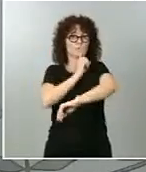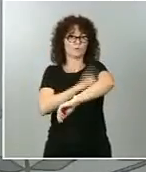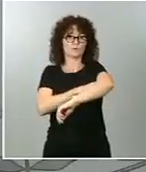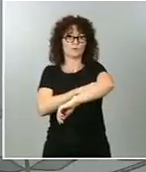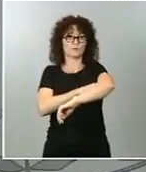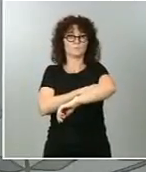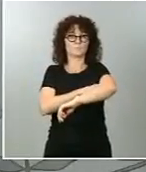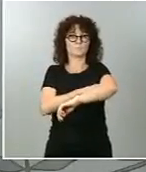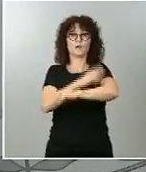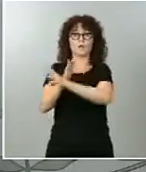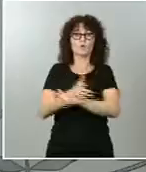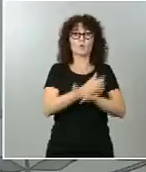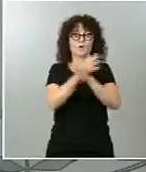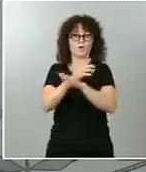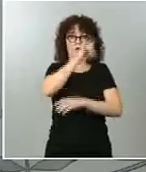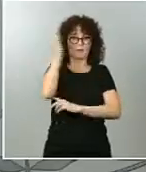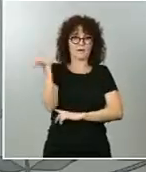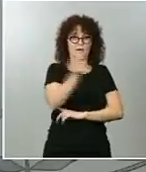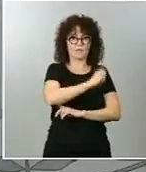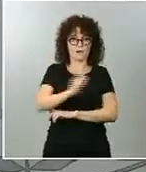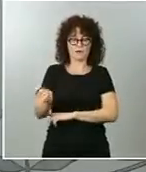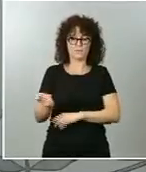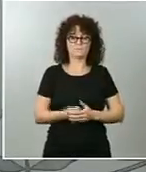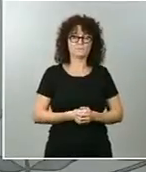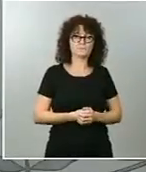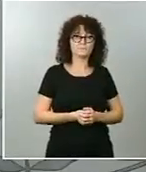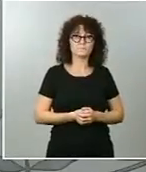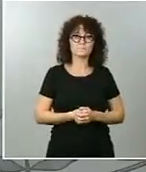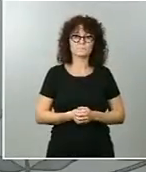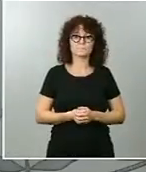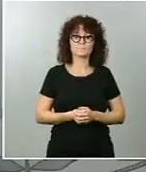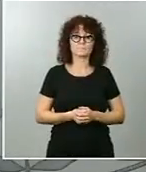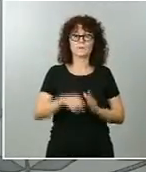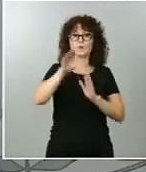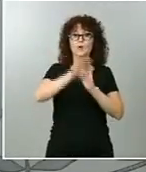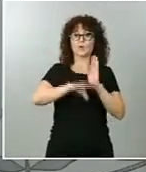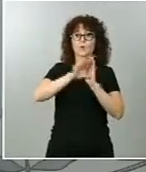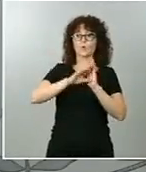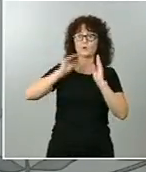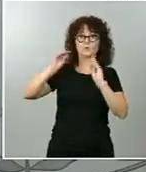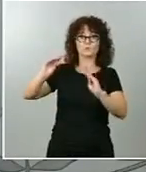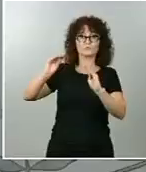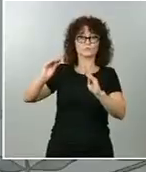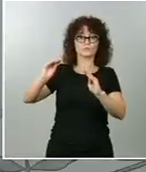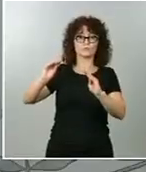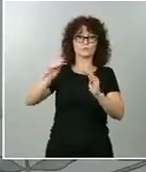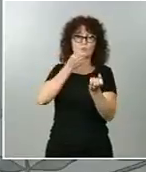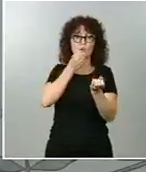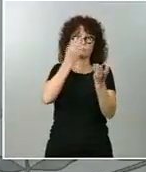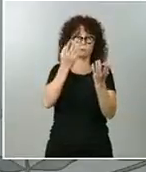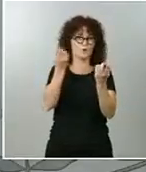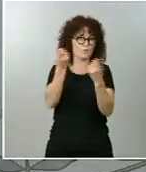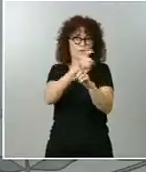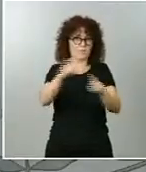Rafael Nadal. Creo que poco hay que mencionar del currículum de este deportista, de esta persona fuera de serie,